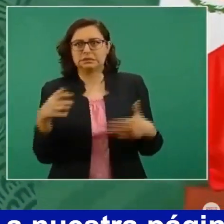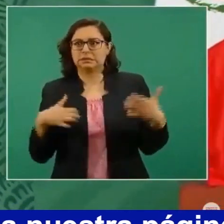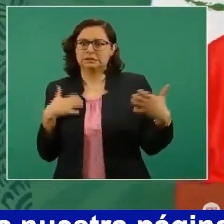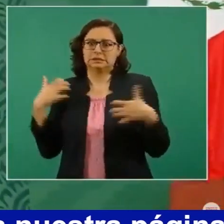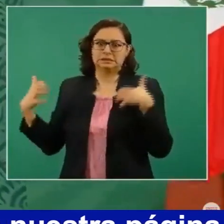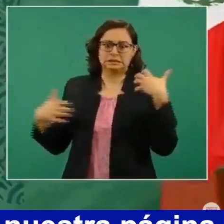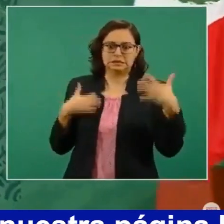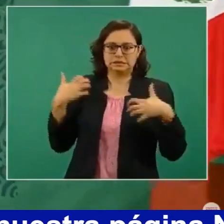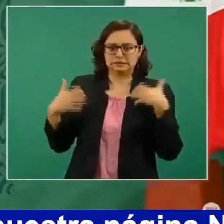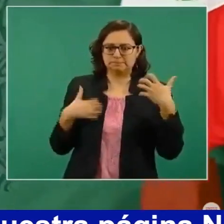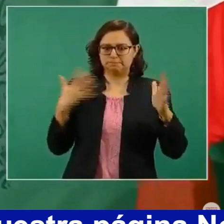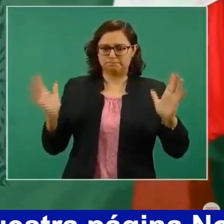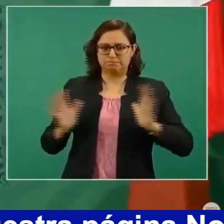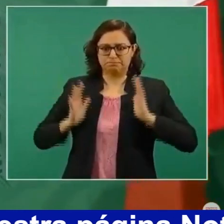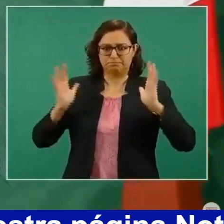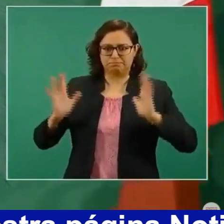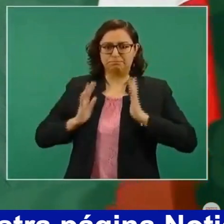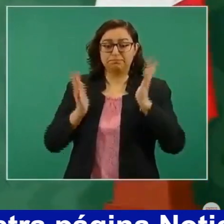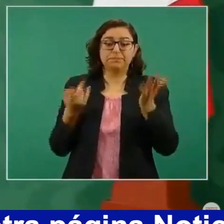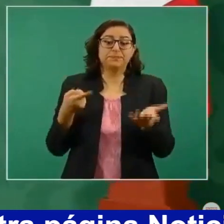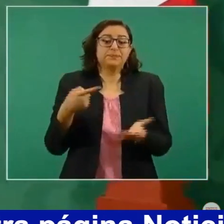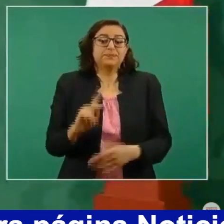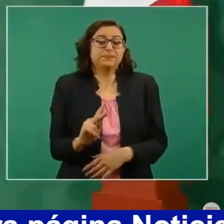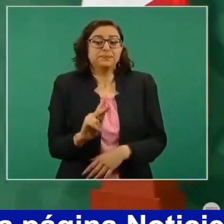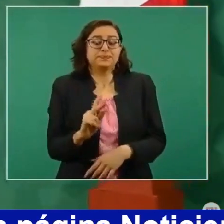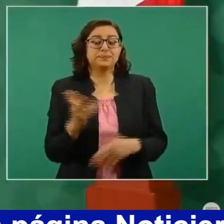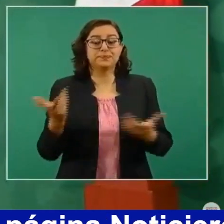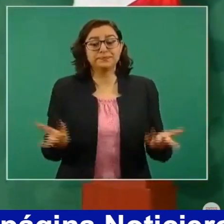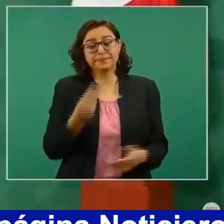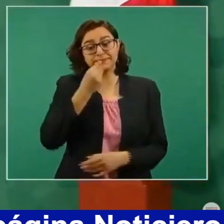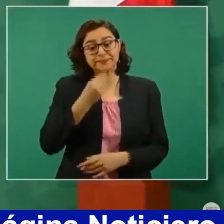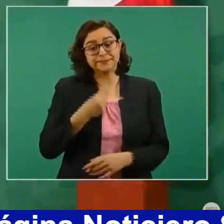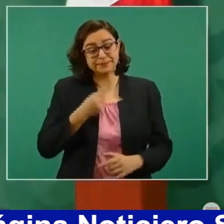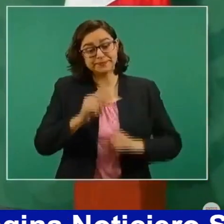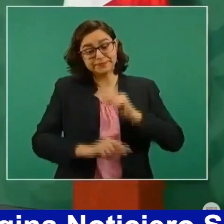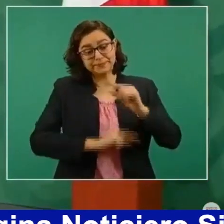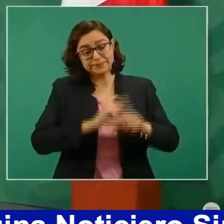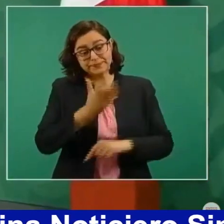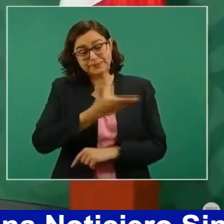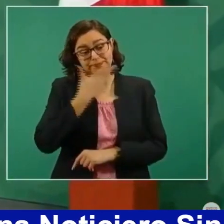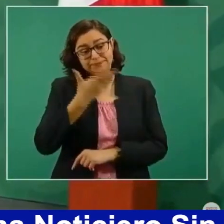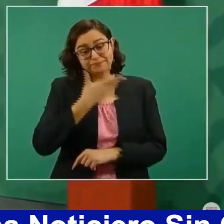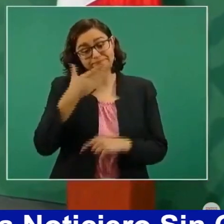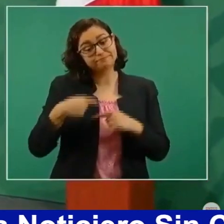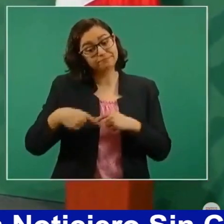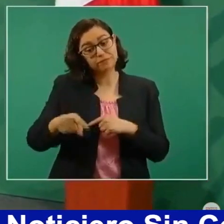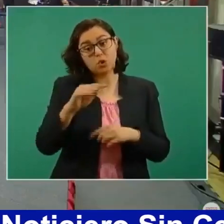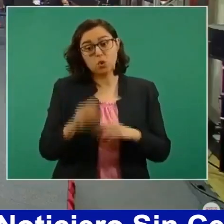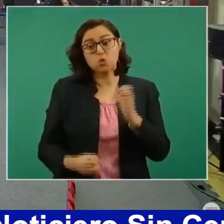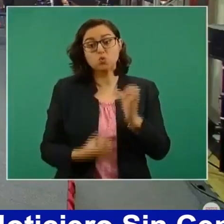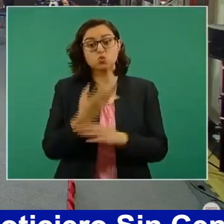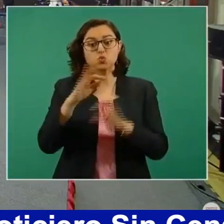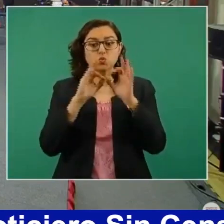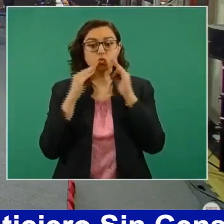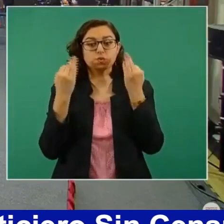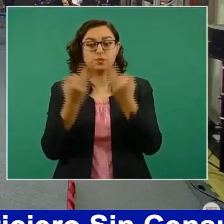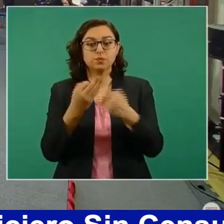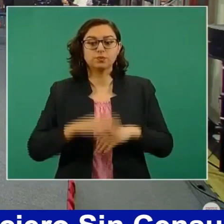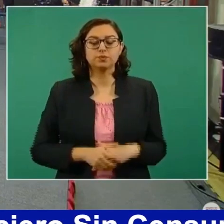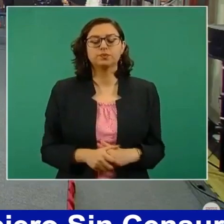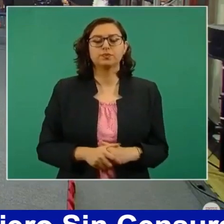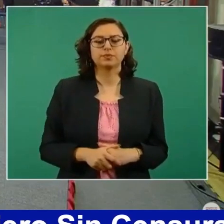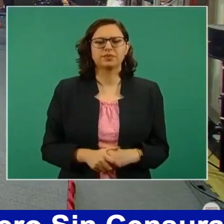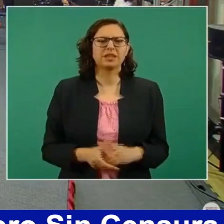algunos, pero tenemos que ir acostumbrando a la nueva realidad. Presidente, entre